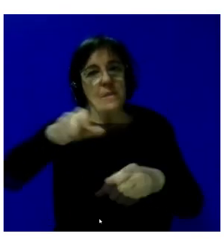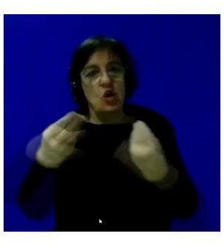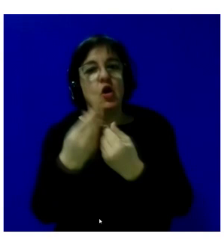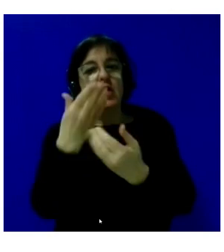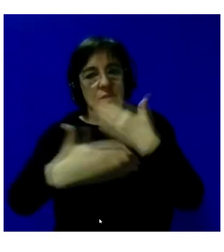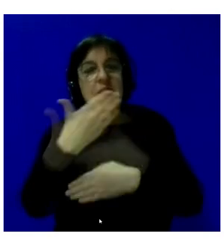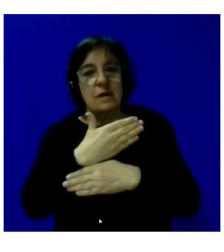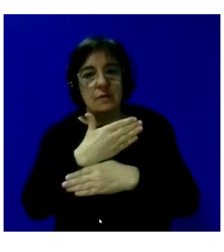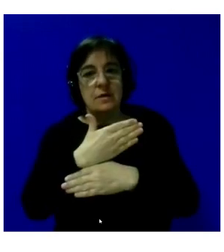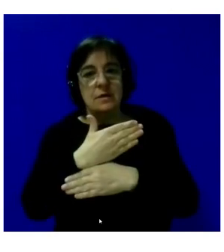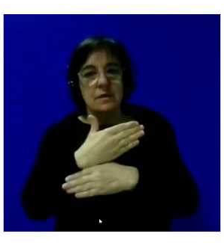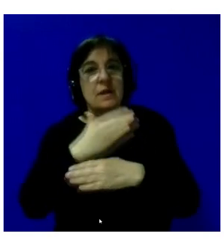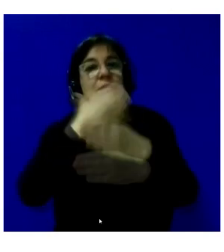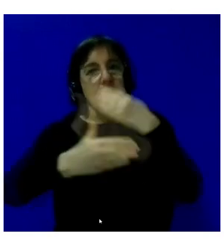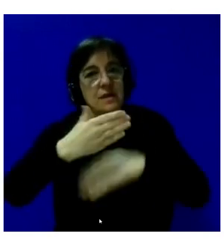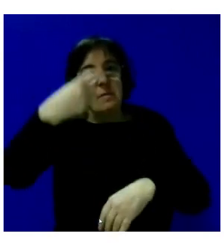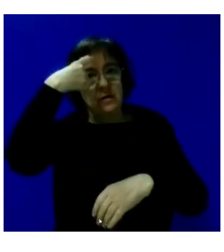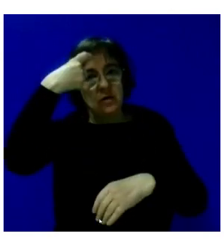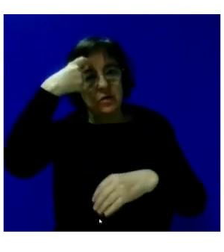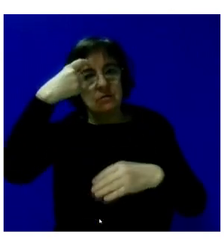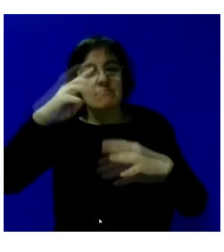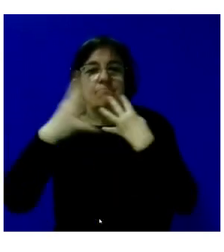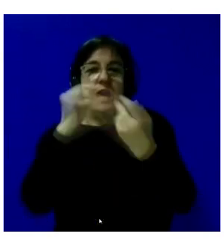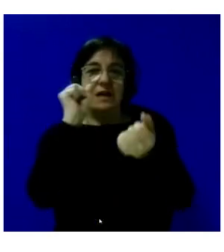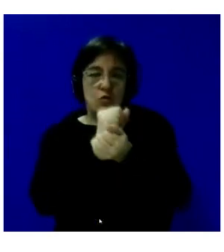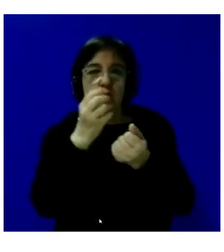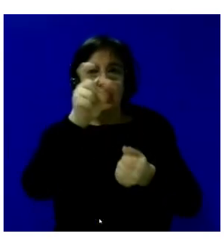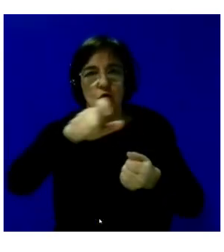discapacidad, discapacidad intelectual y reclusos. Muchas gracias.